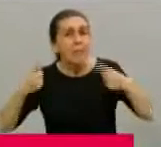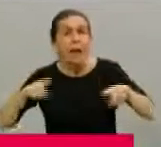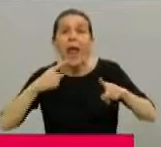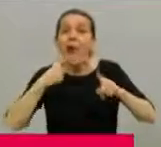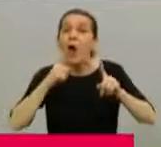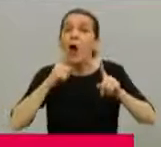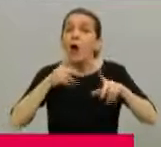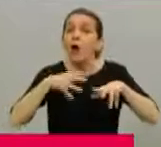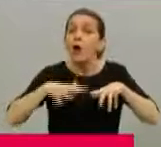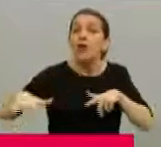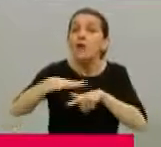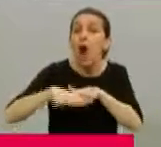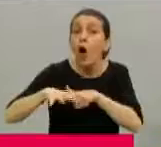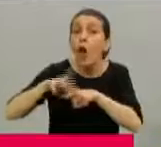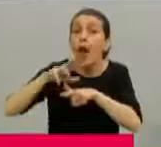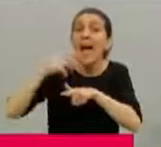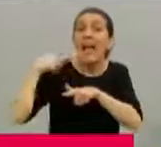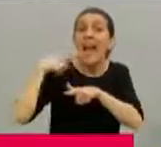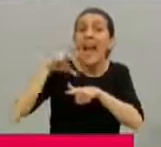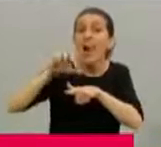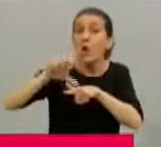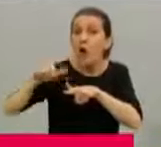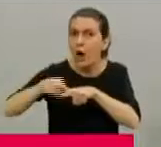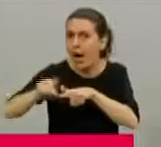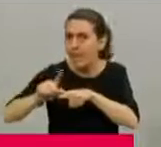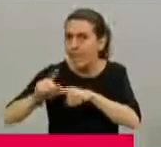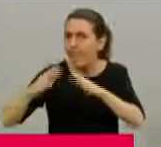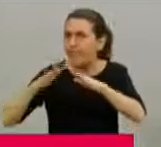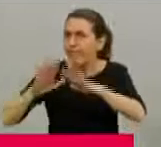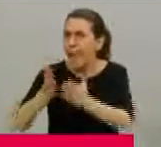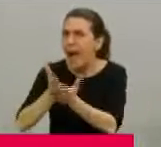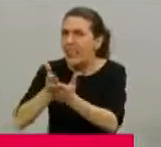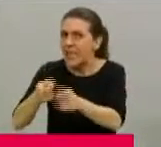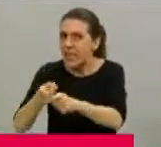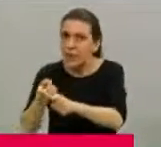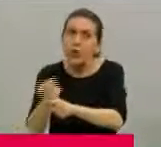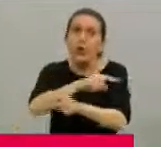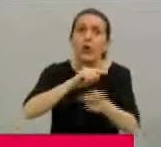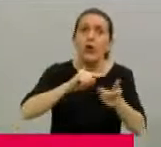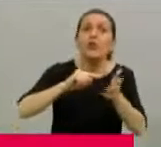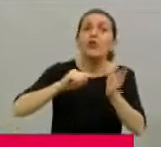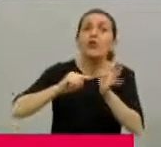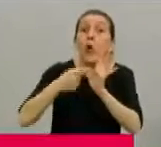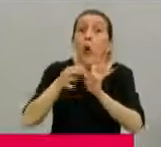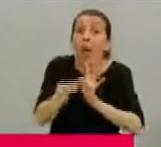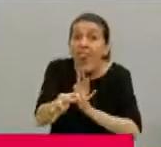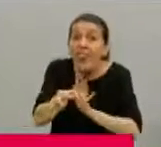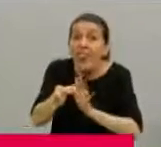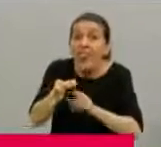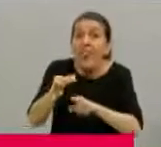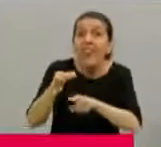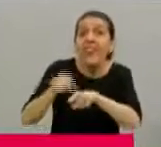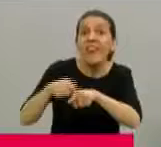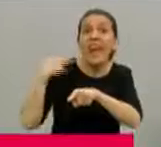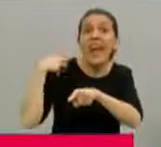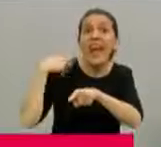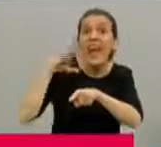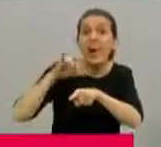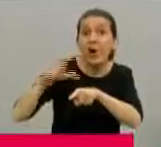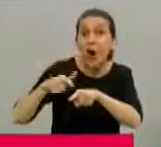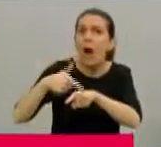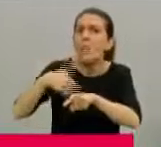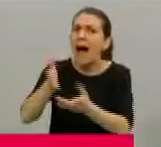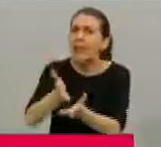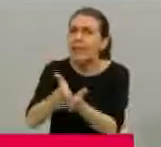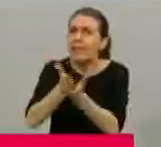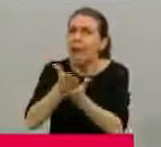General Roca, y un poquito menos, más estricto, estamos en la ciudad de General Roca, que es donde entendemos que se